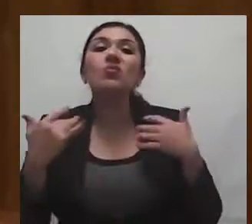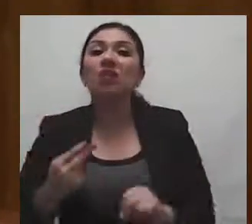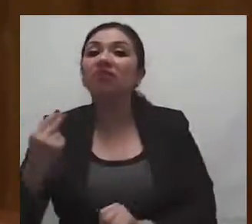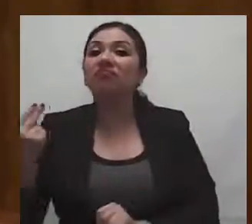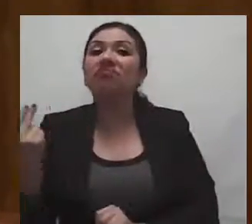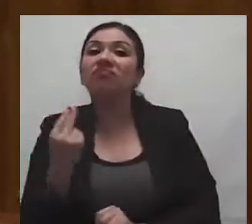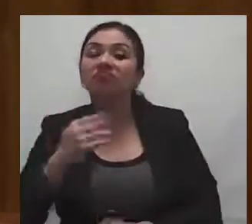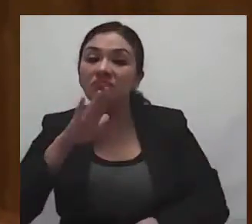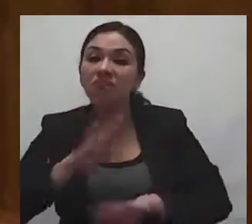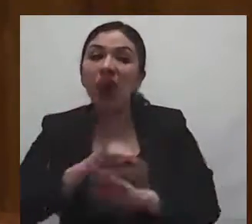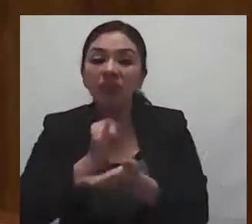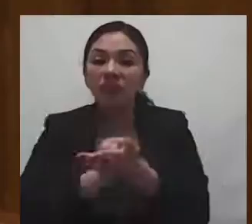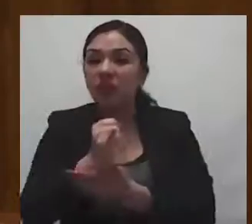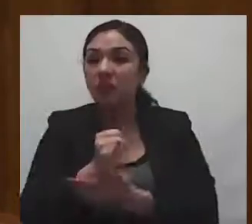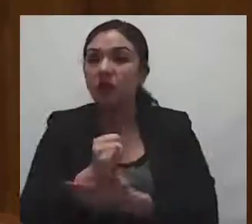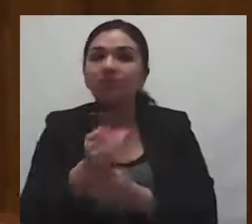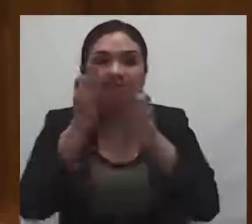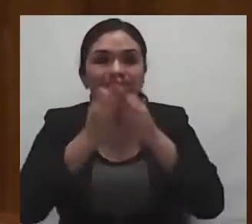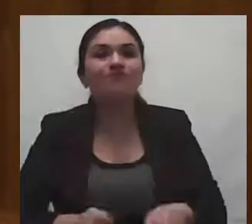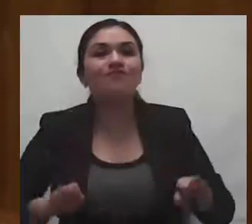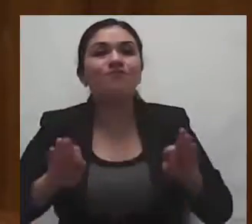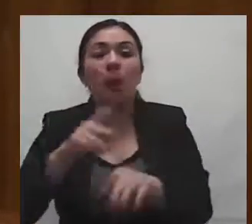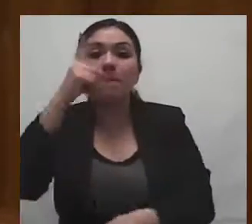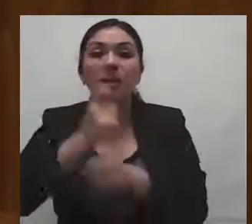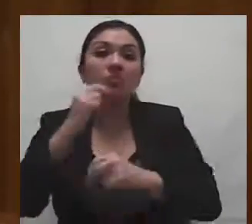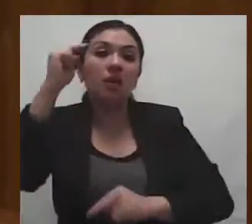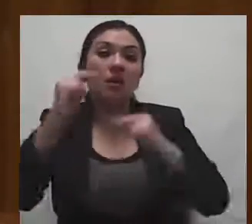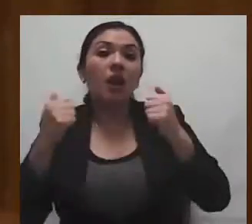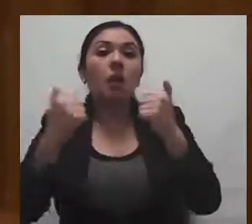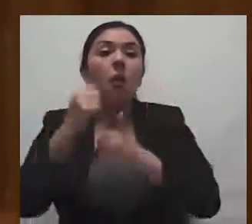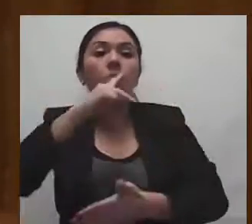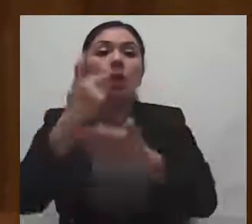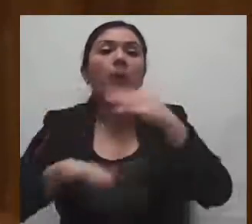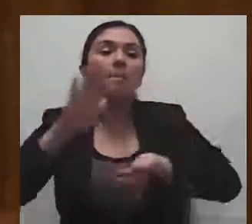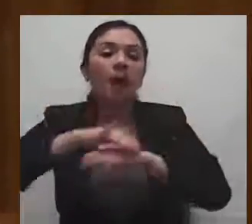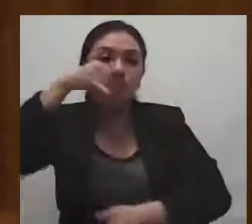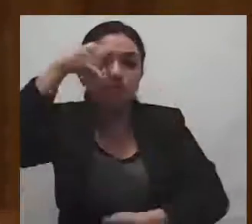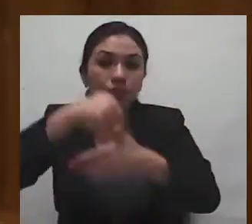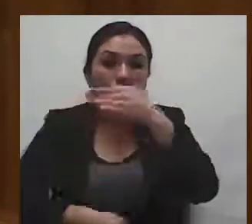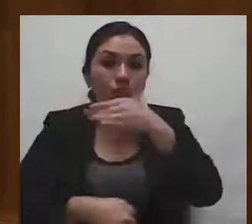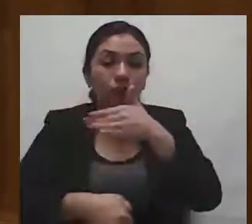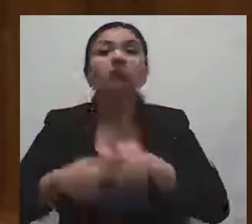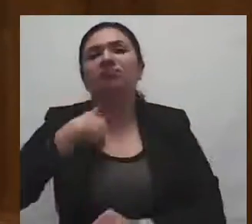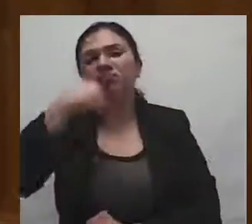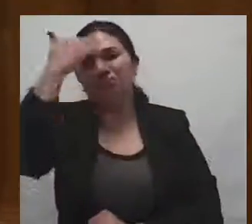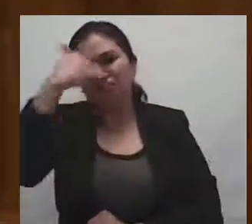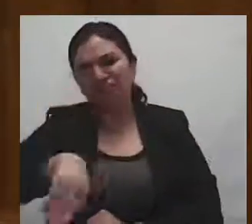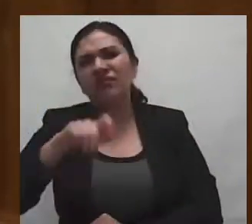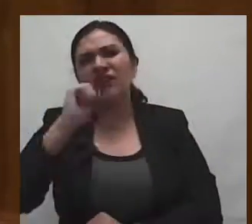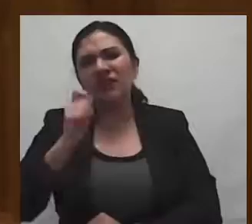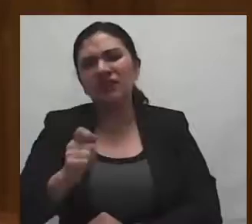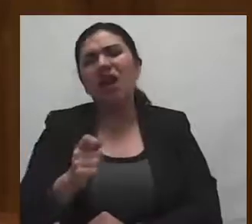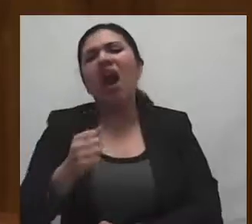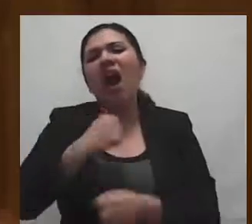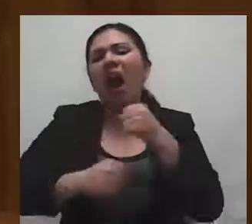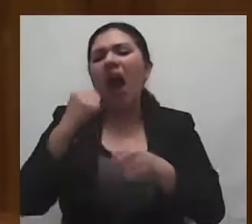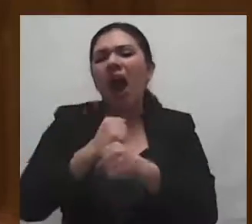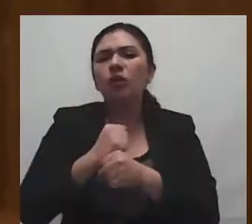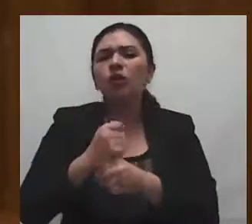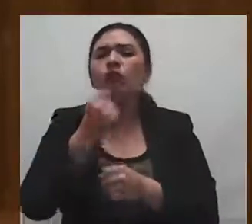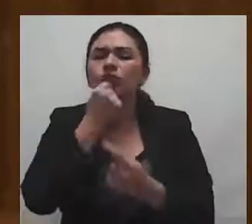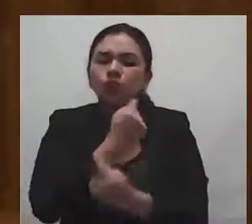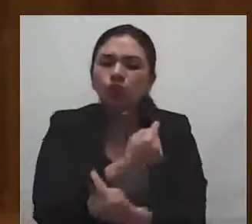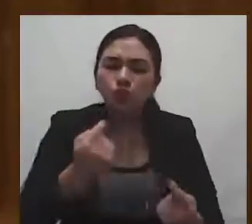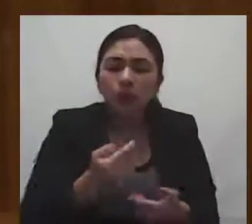decisiones de primer nivel y programas profundos y accesibles. Sabemos que durante los primeros años de vida del individuo,